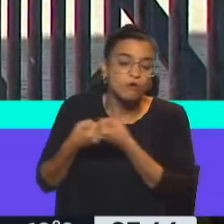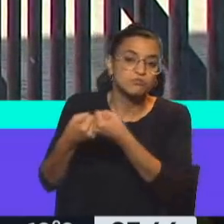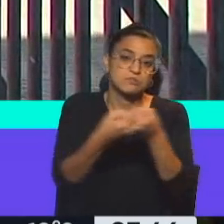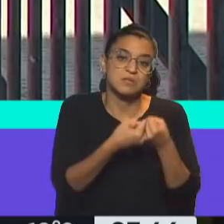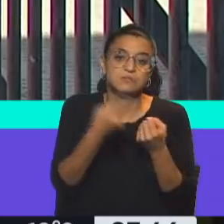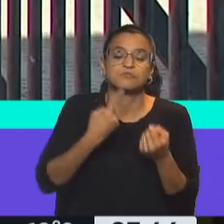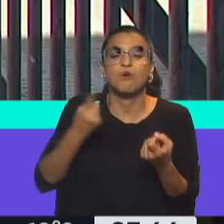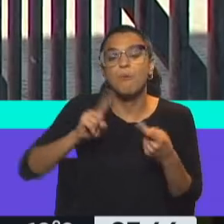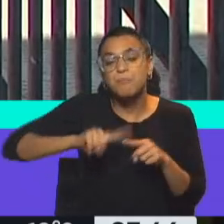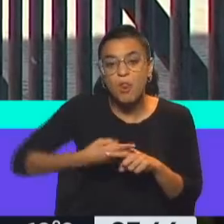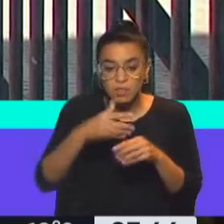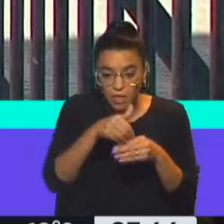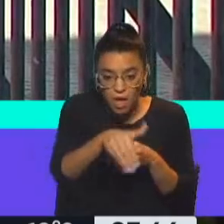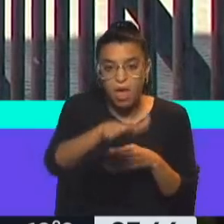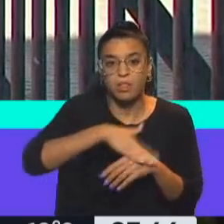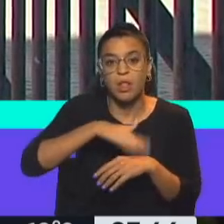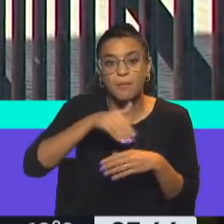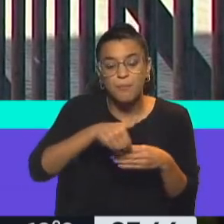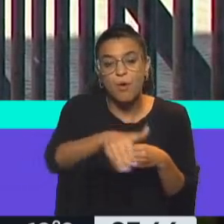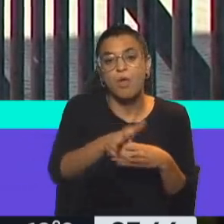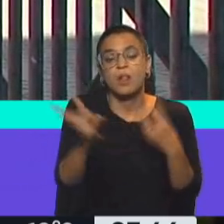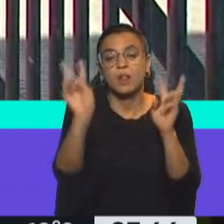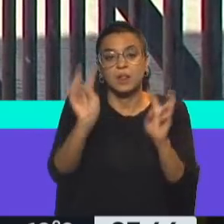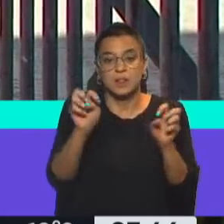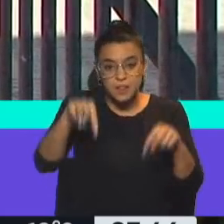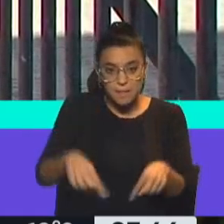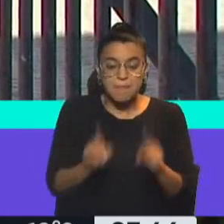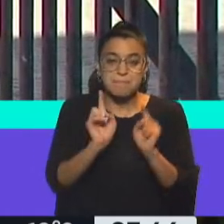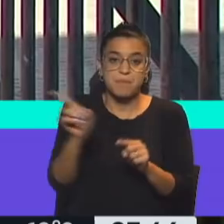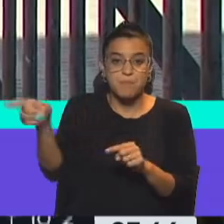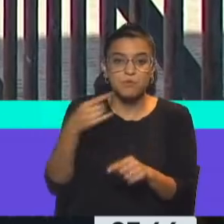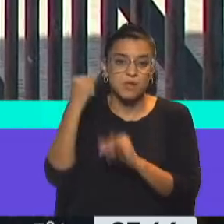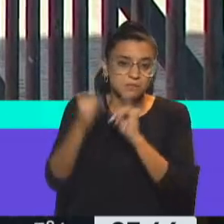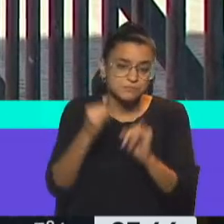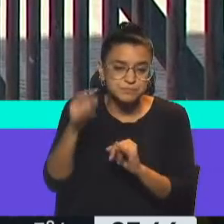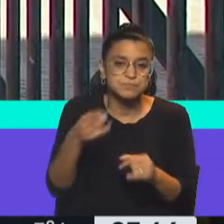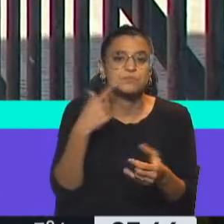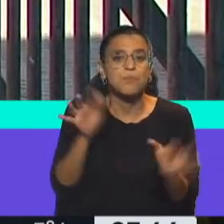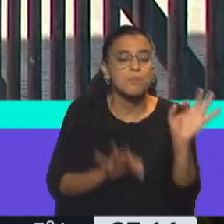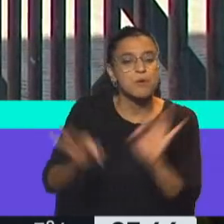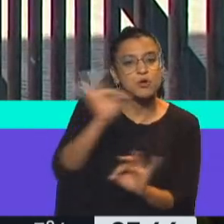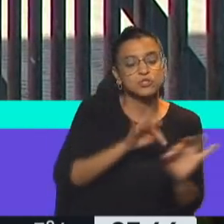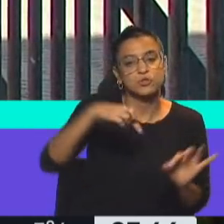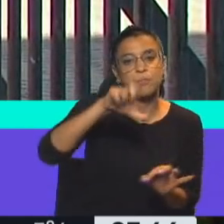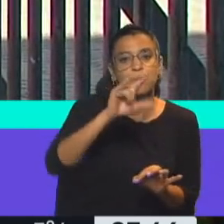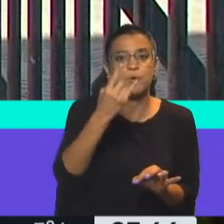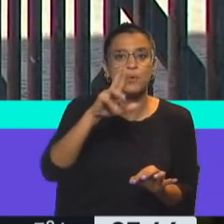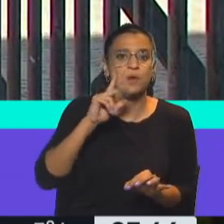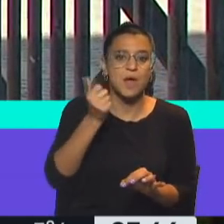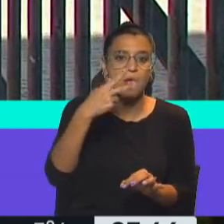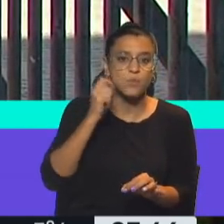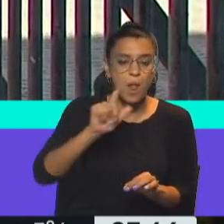habla de políticas a largo plazo, y como este tema que vos estás hablando de un proyecto plurianual, también